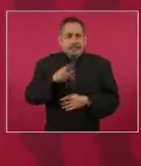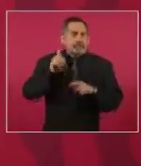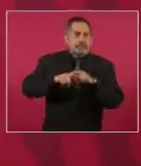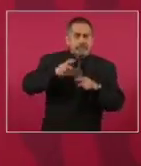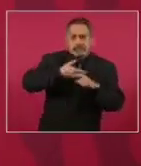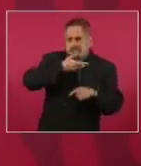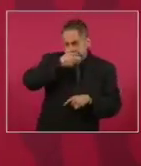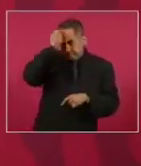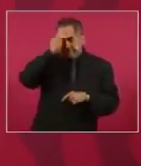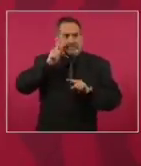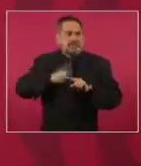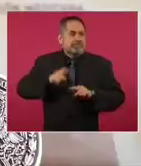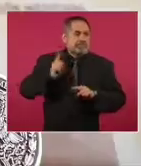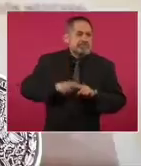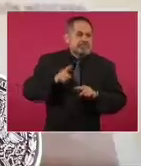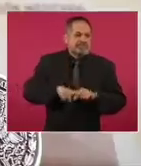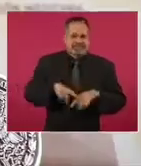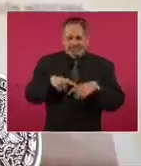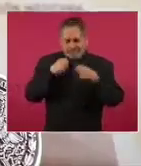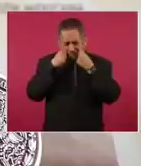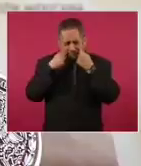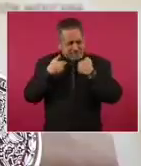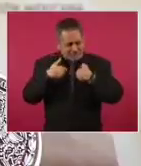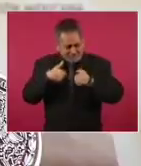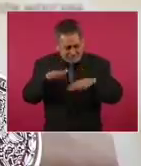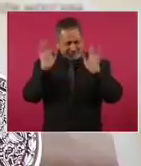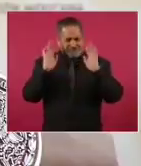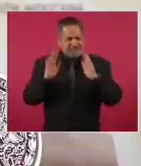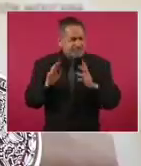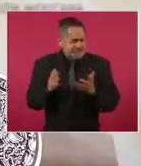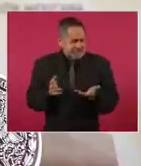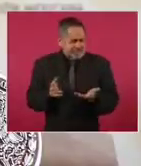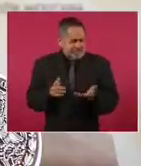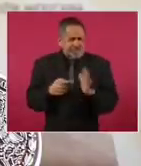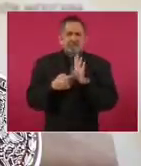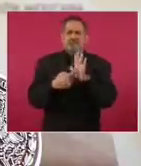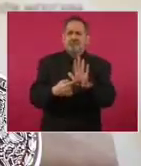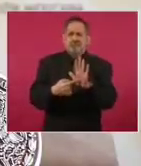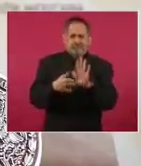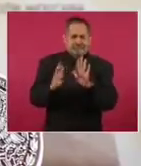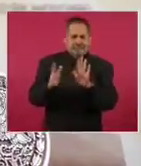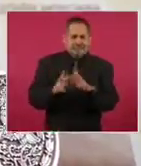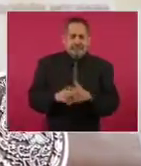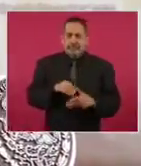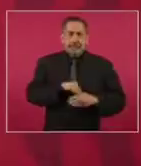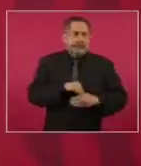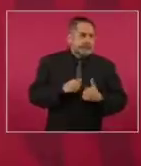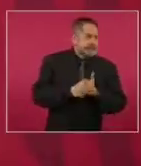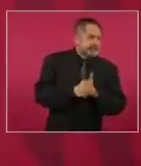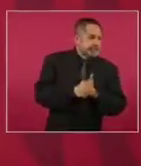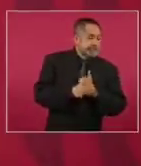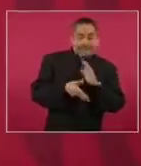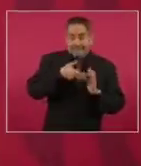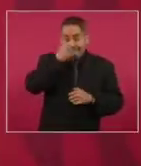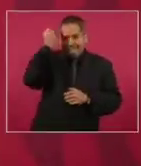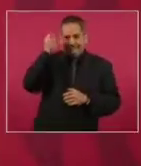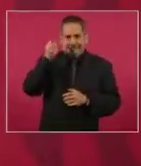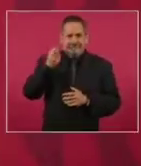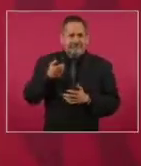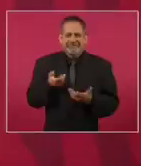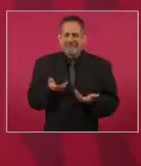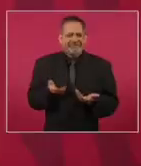no deben de haber